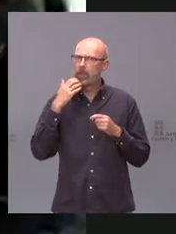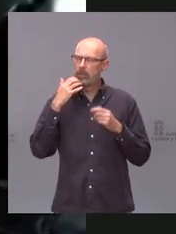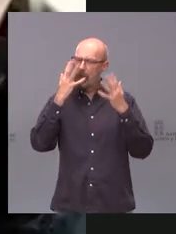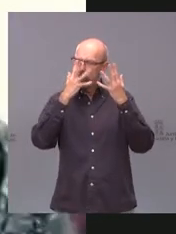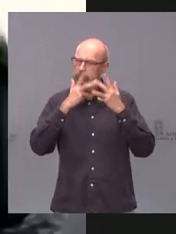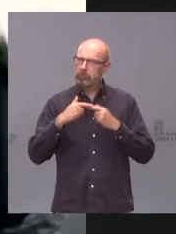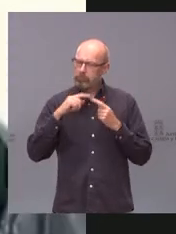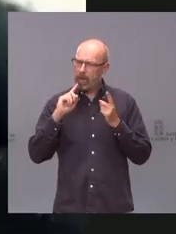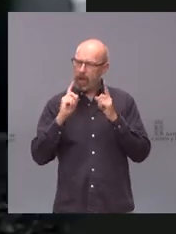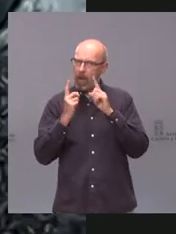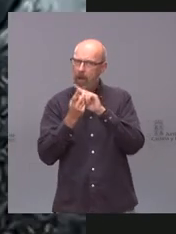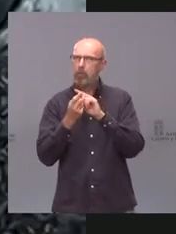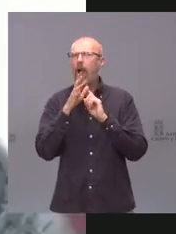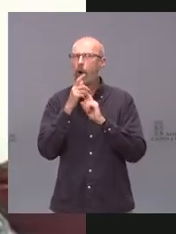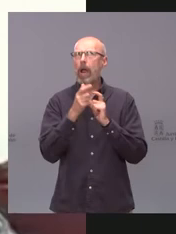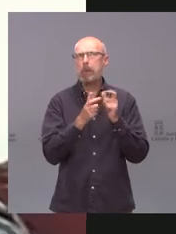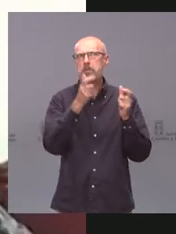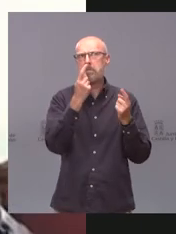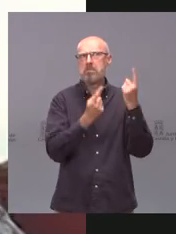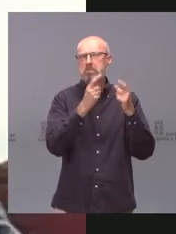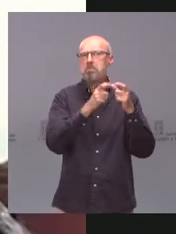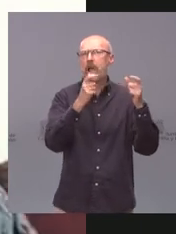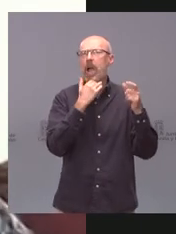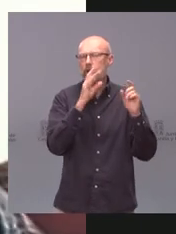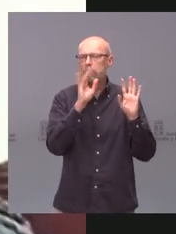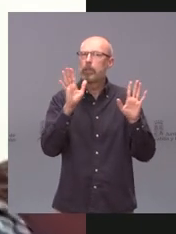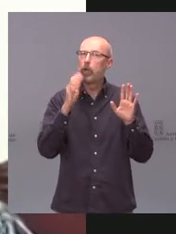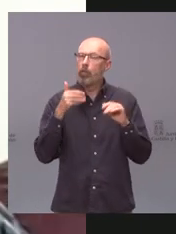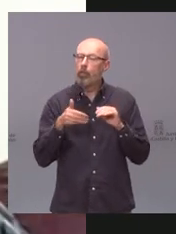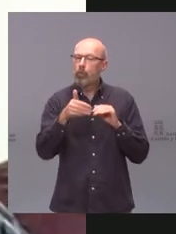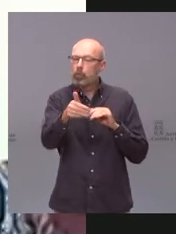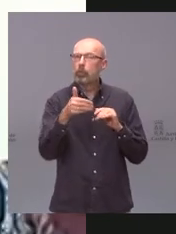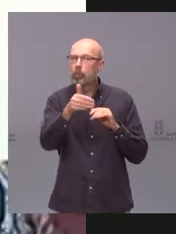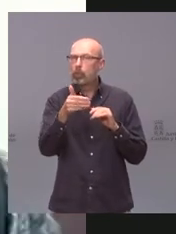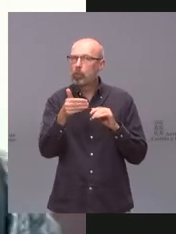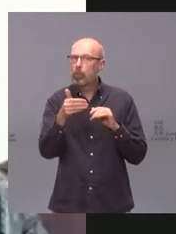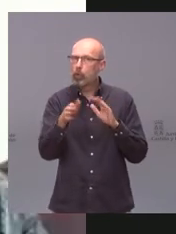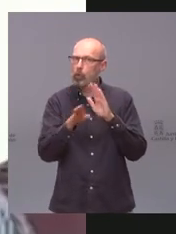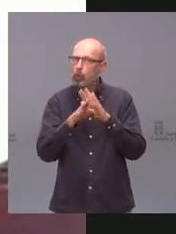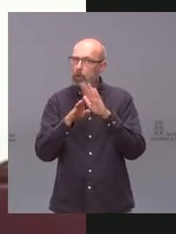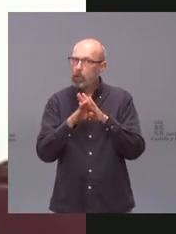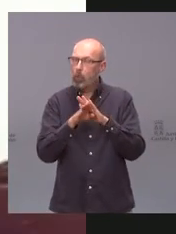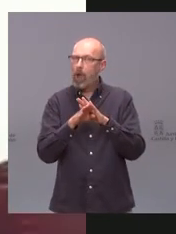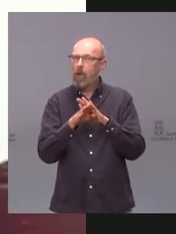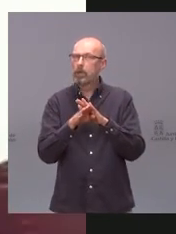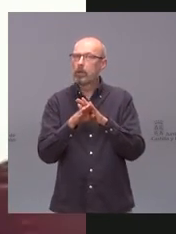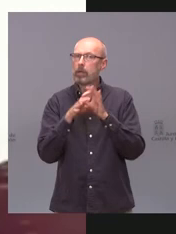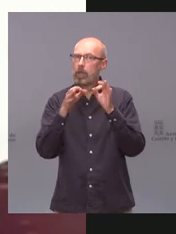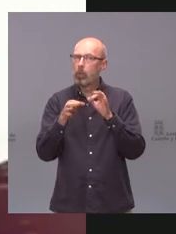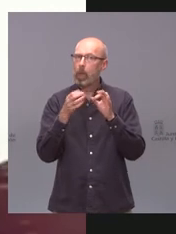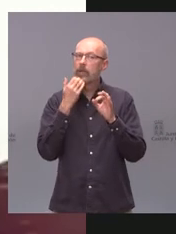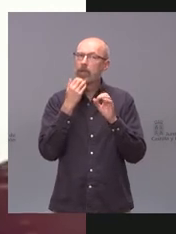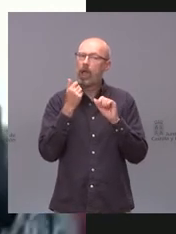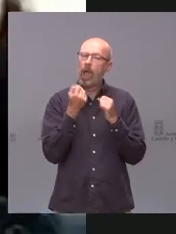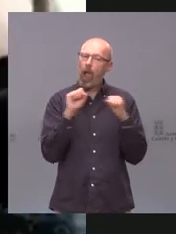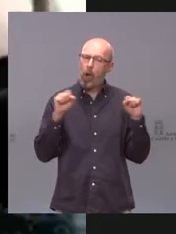ahora está habiendo repuntes pero la evolución a futuro siguiese por esa línea manteniendo una incidencia baja en la